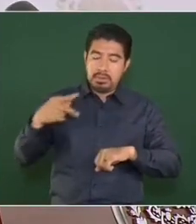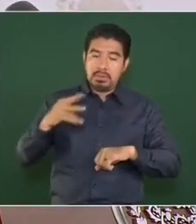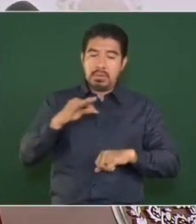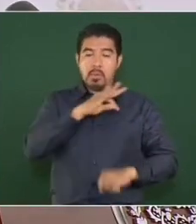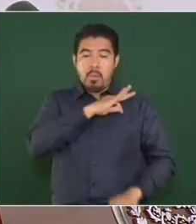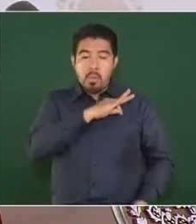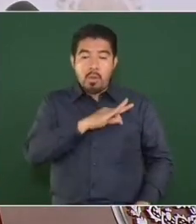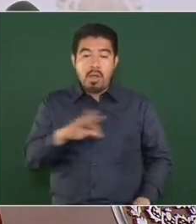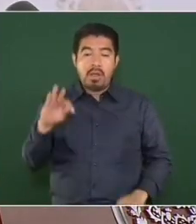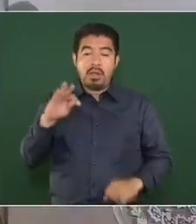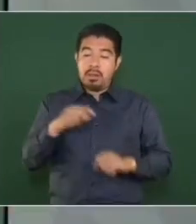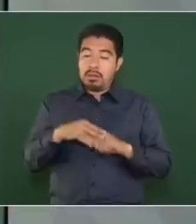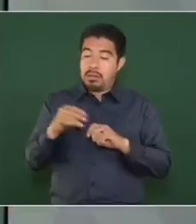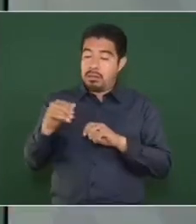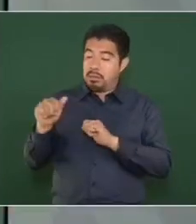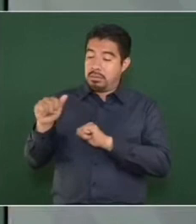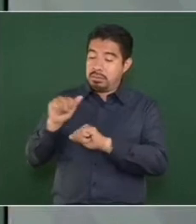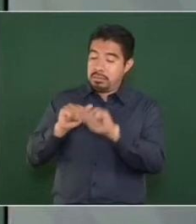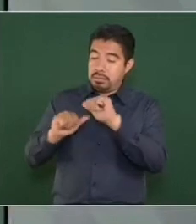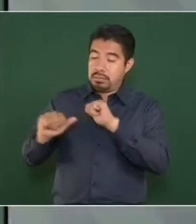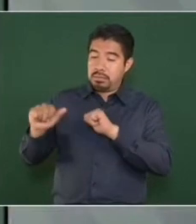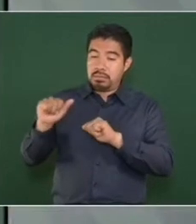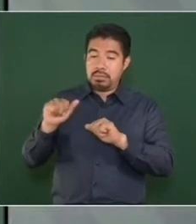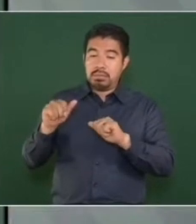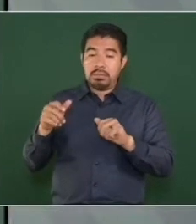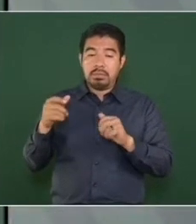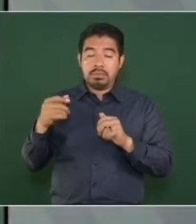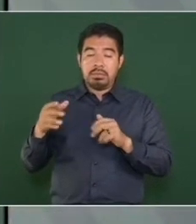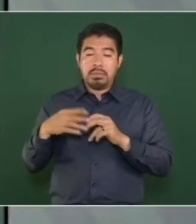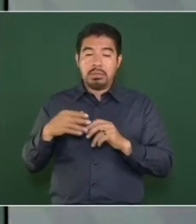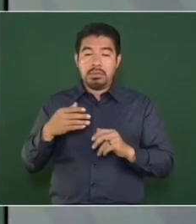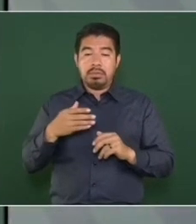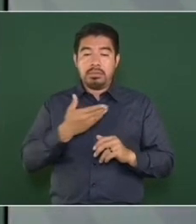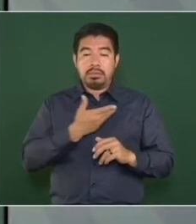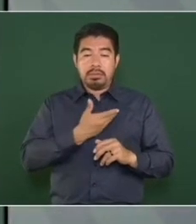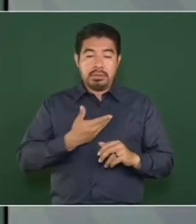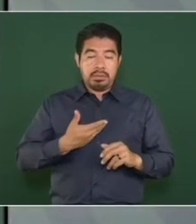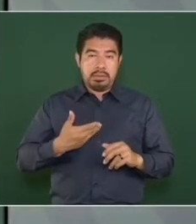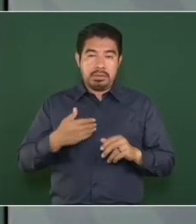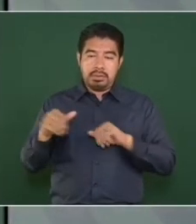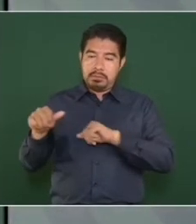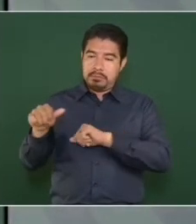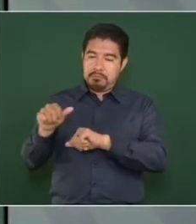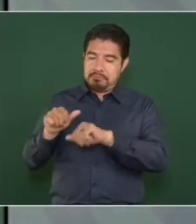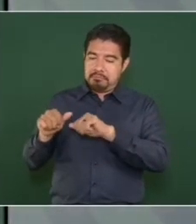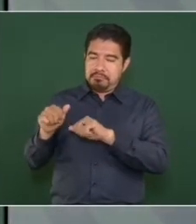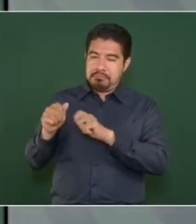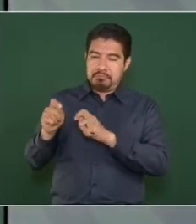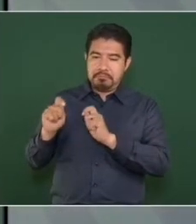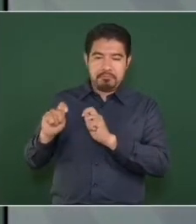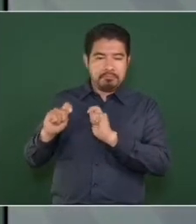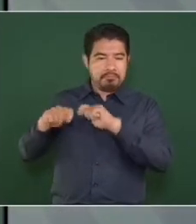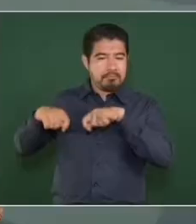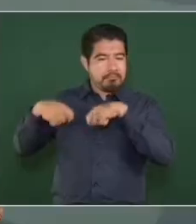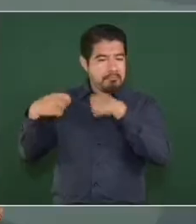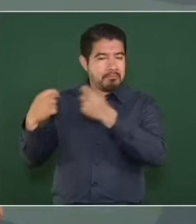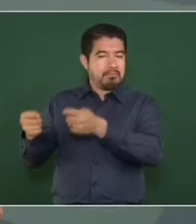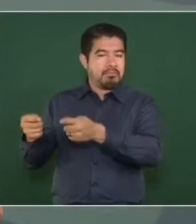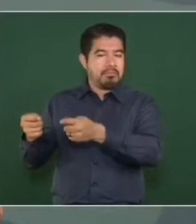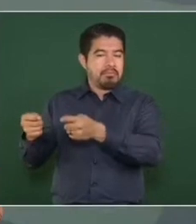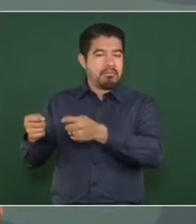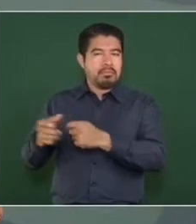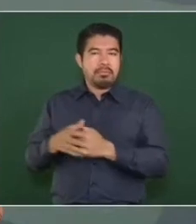sustituirme, los